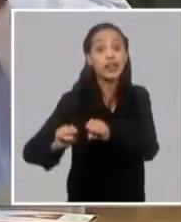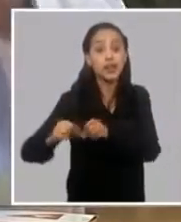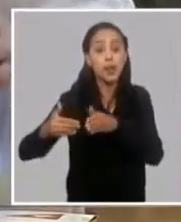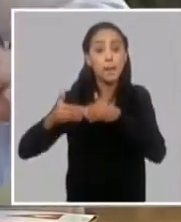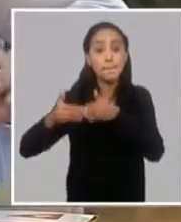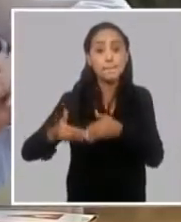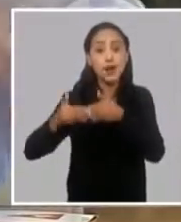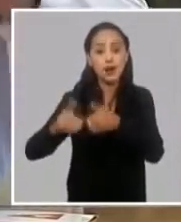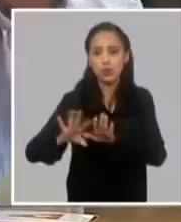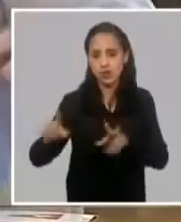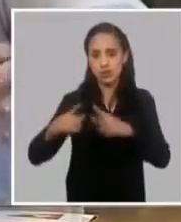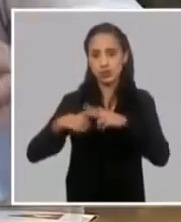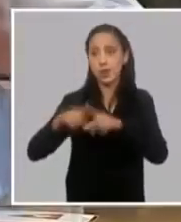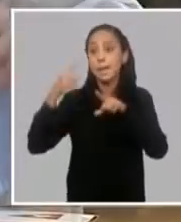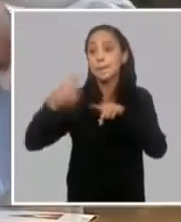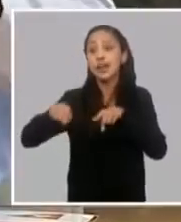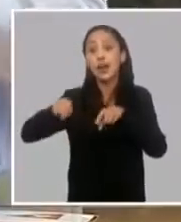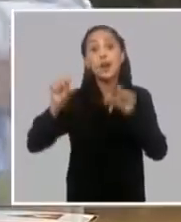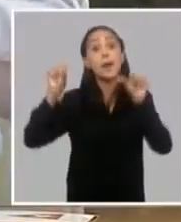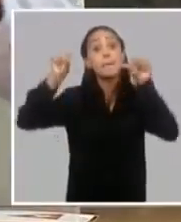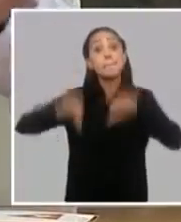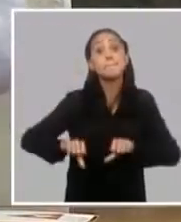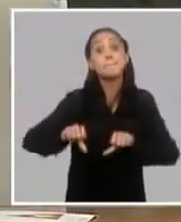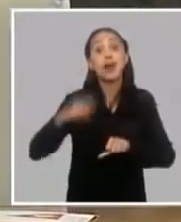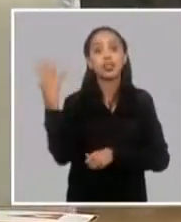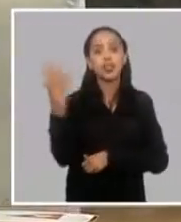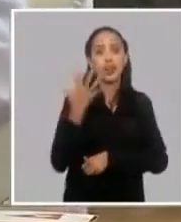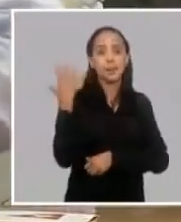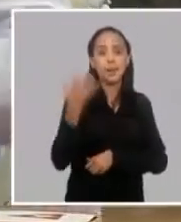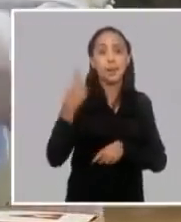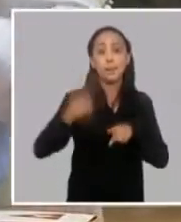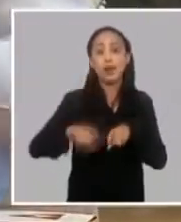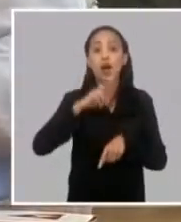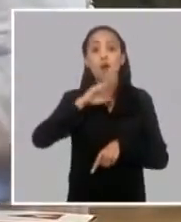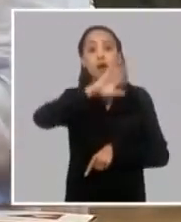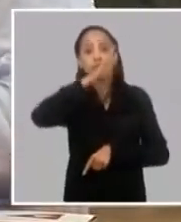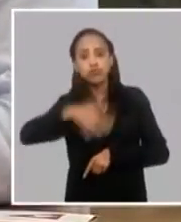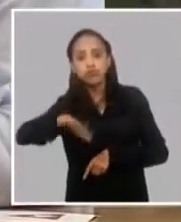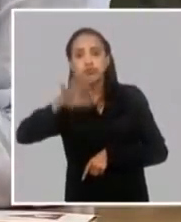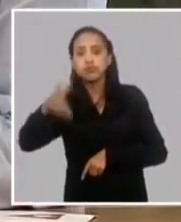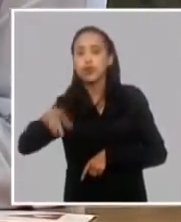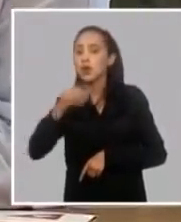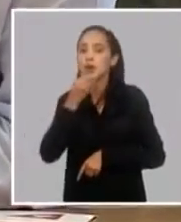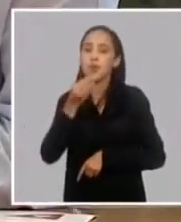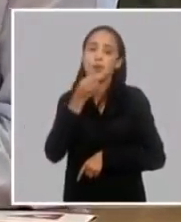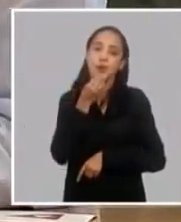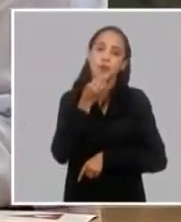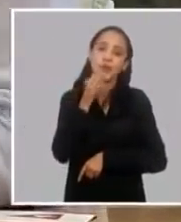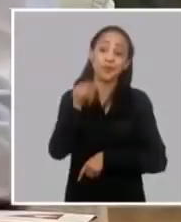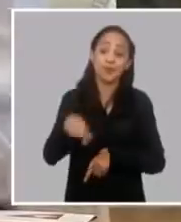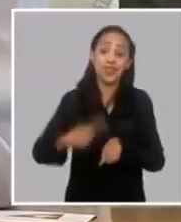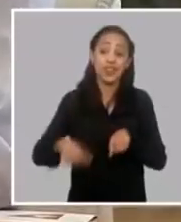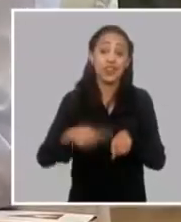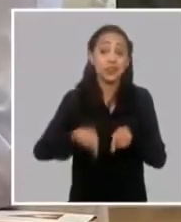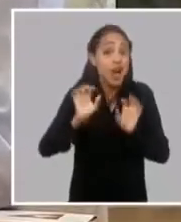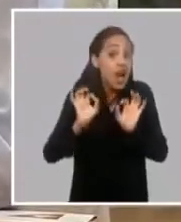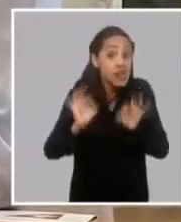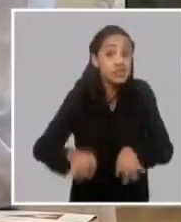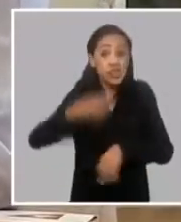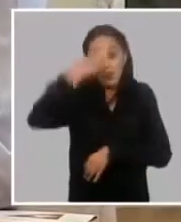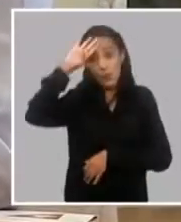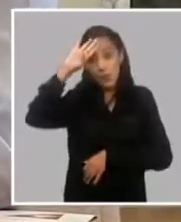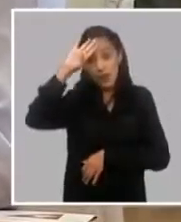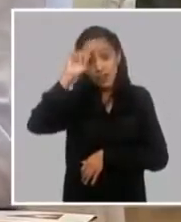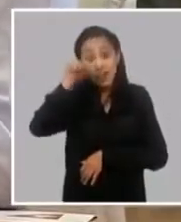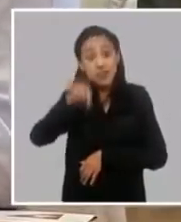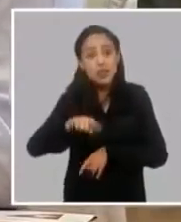solucionó pero ahora hay mal tiempo y por las marejadas no hemos podido llevar con un transportador la descarga y combustible esas son las cosas que pasan en Cuba y que